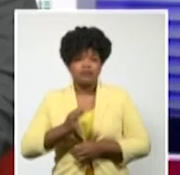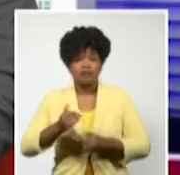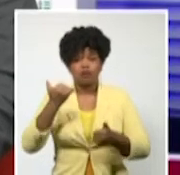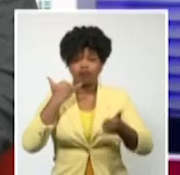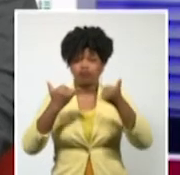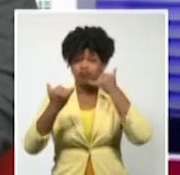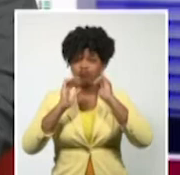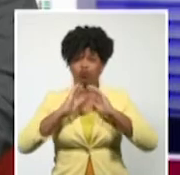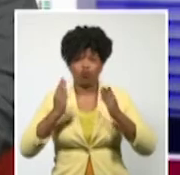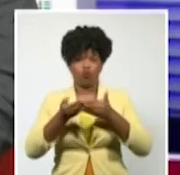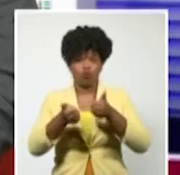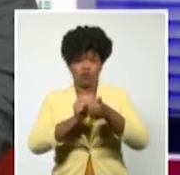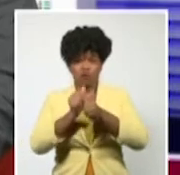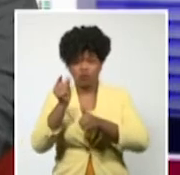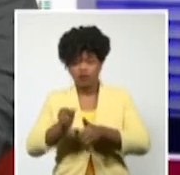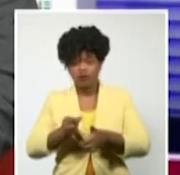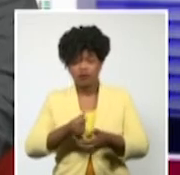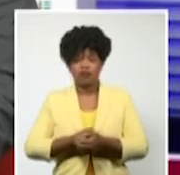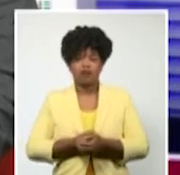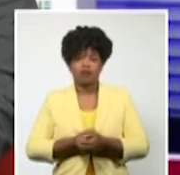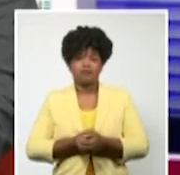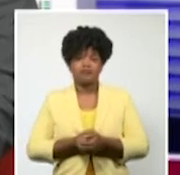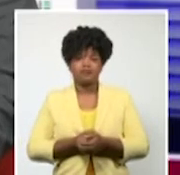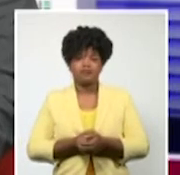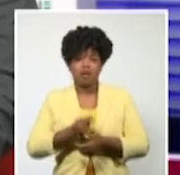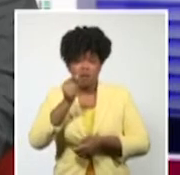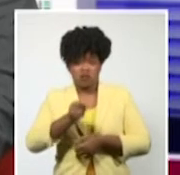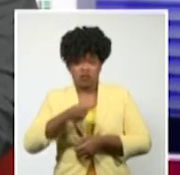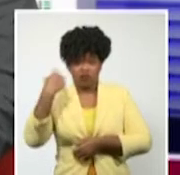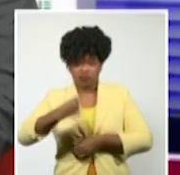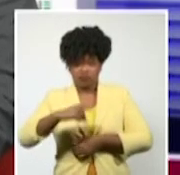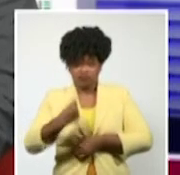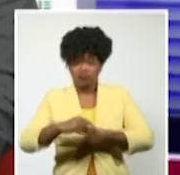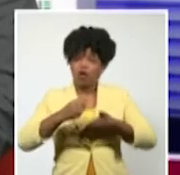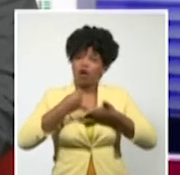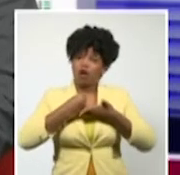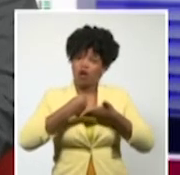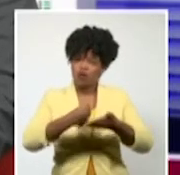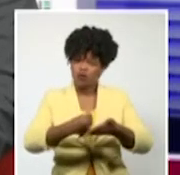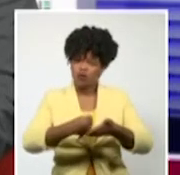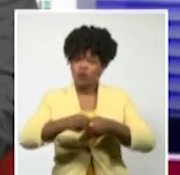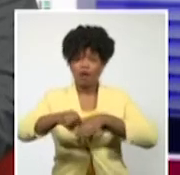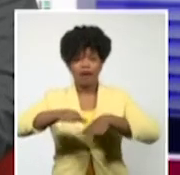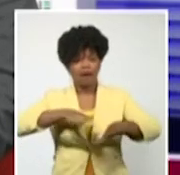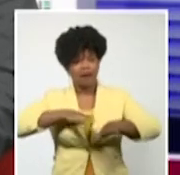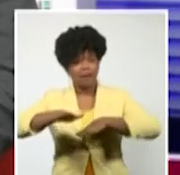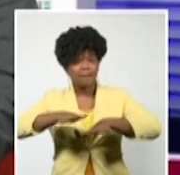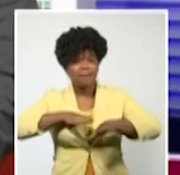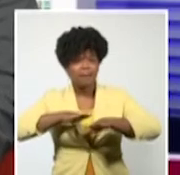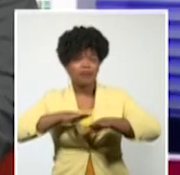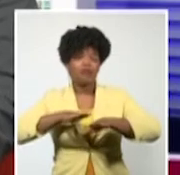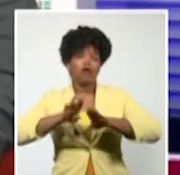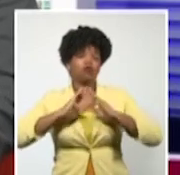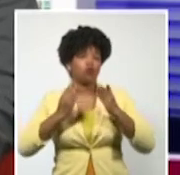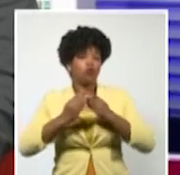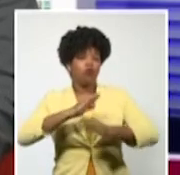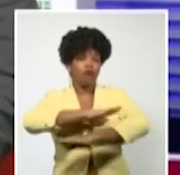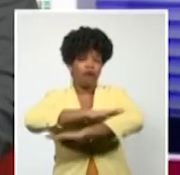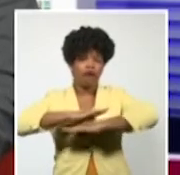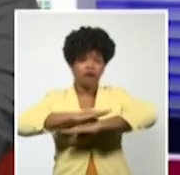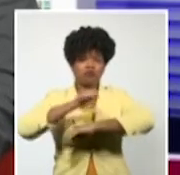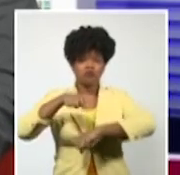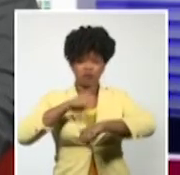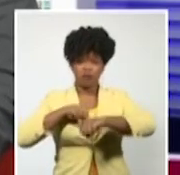través de sus entrenadores y será indicado que en esta etapa los ejercicios que se deben realizar es para mantener desde el punto de vista